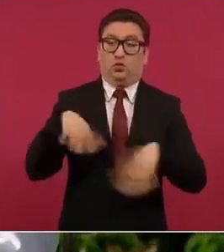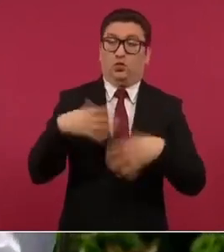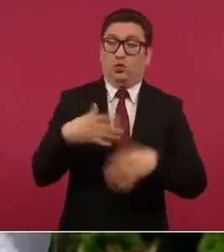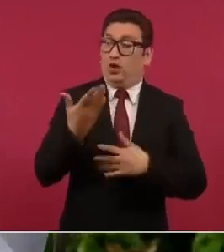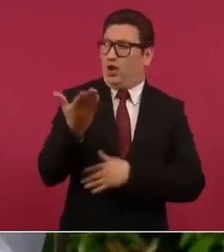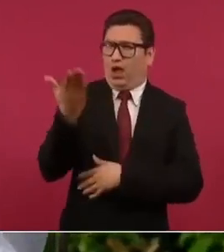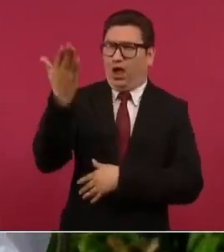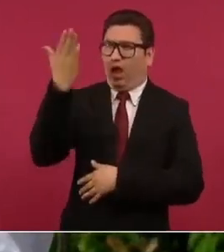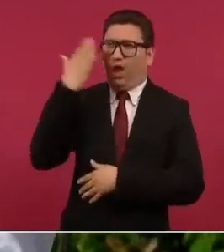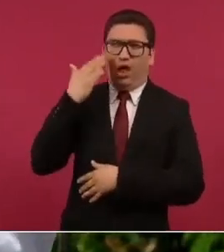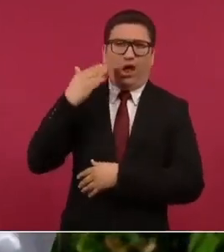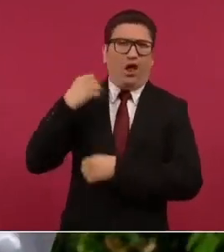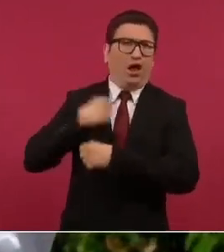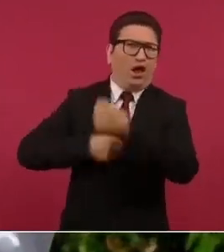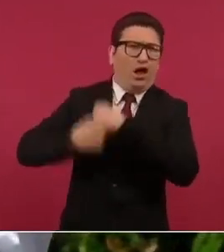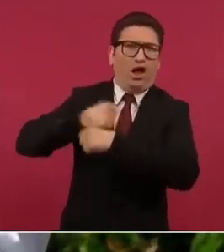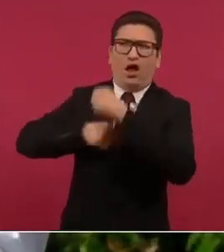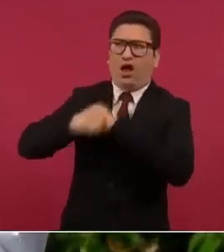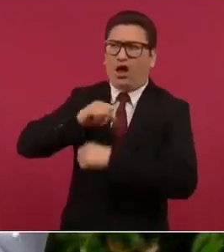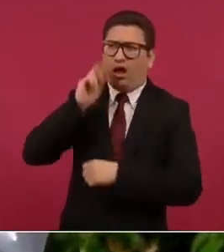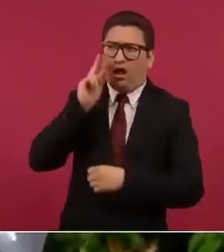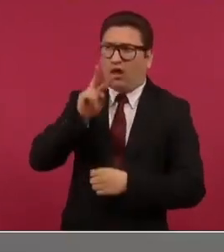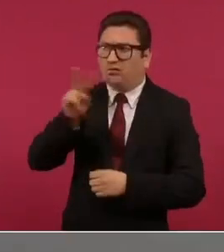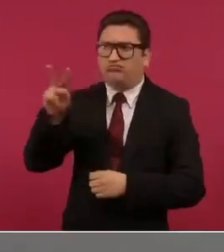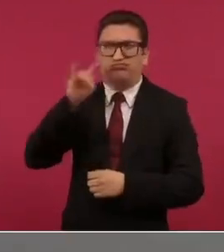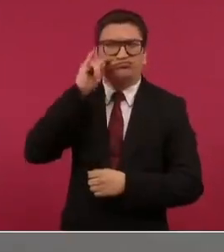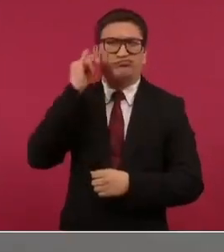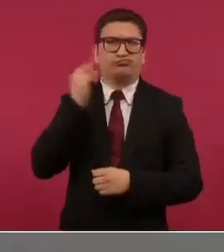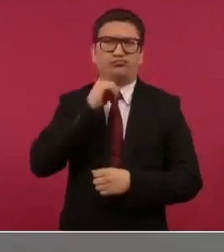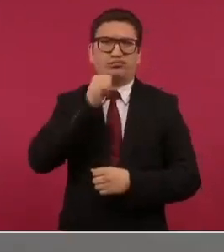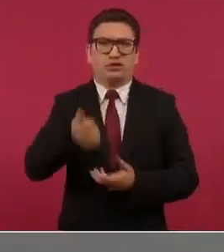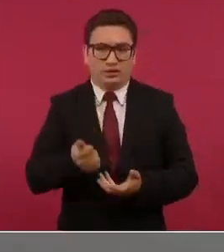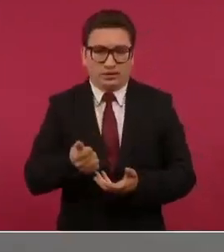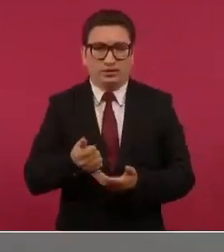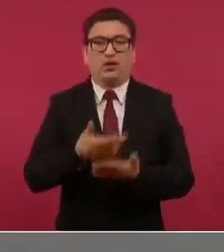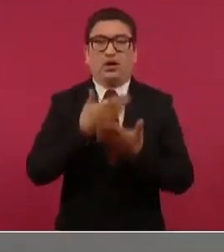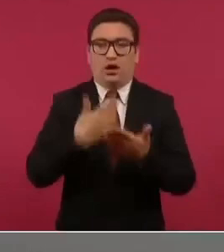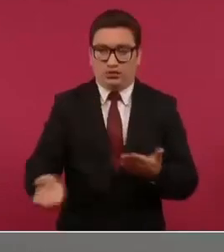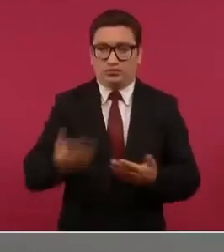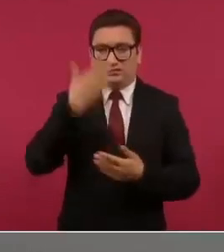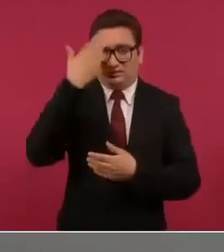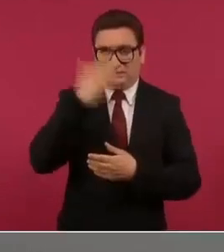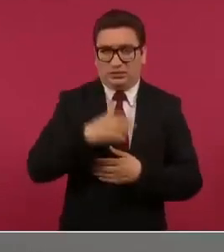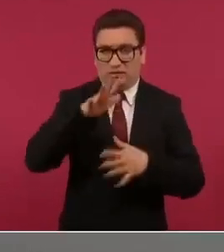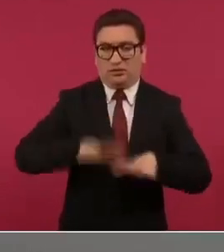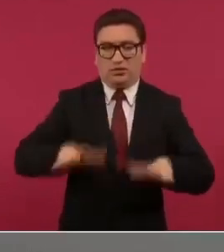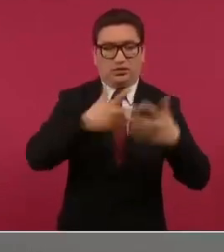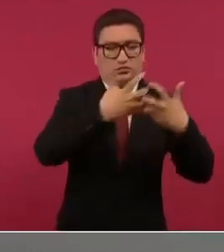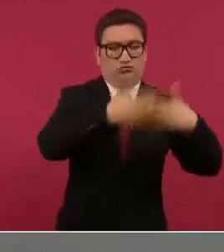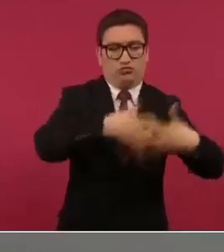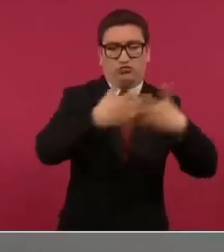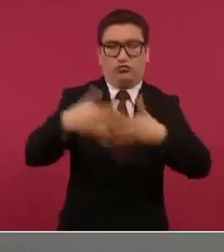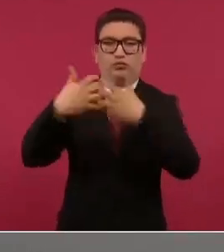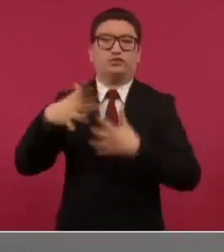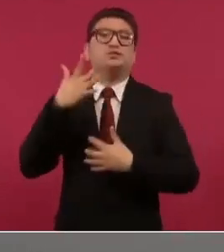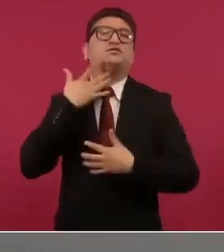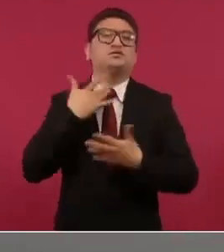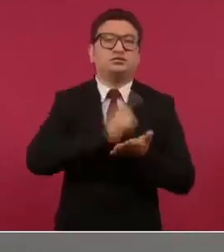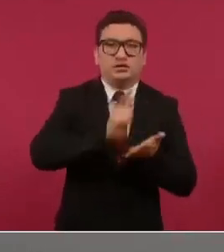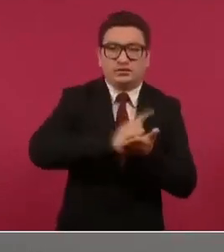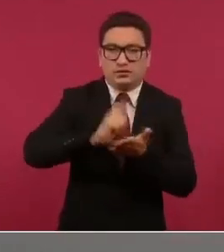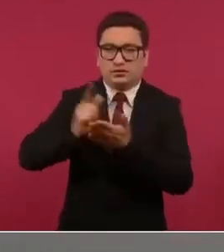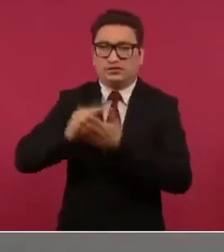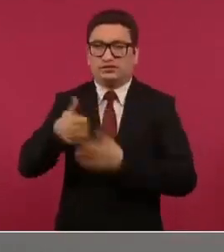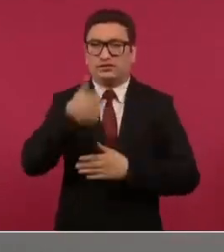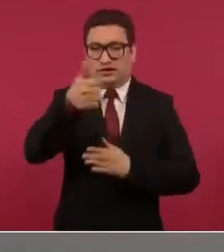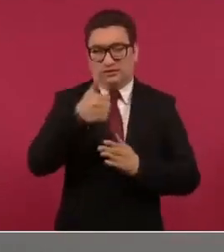en décadas se han destinado a la rehabilitación de seis refinerías 40 mil